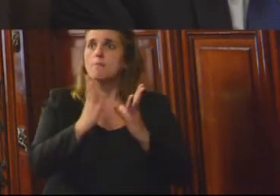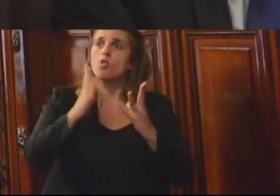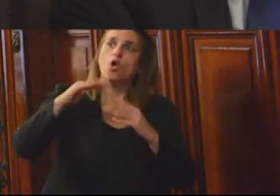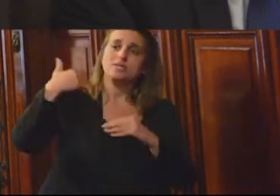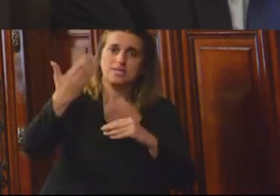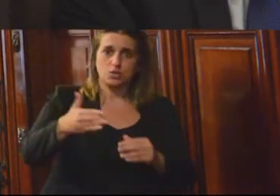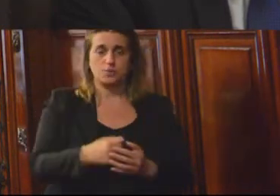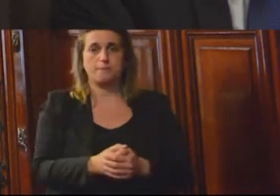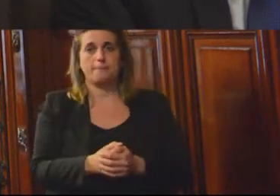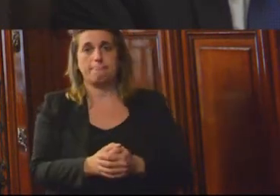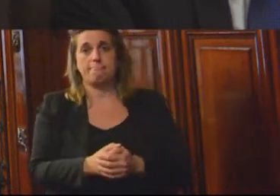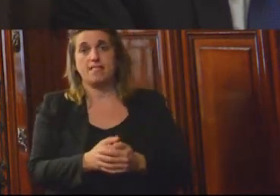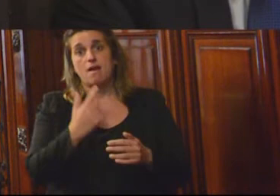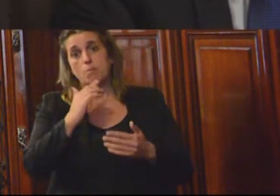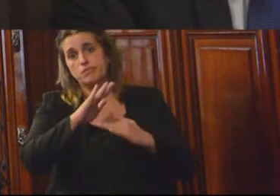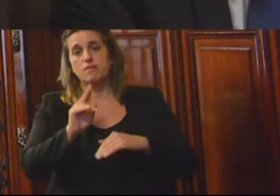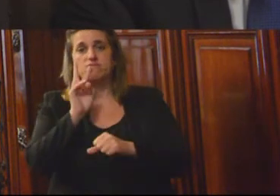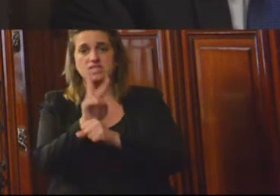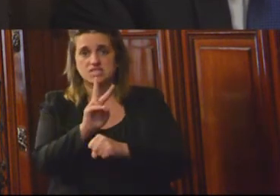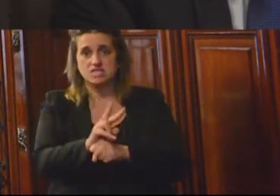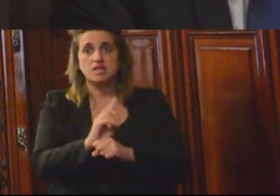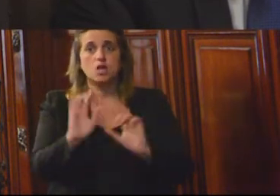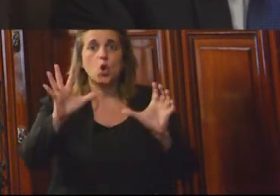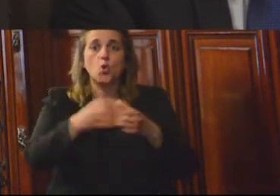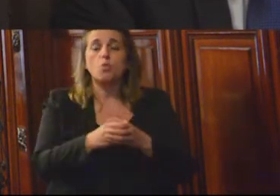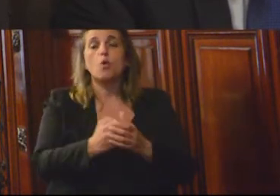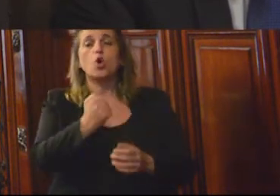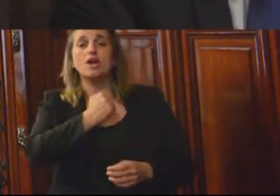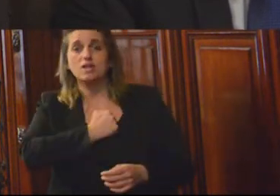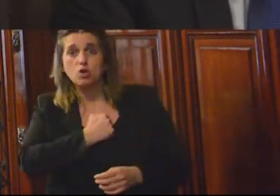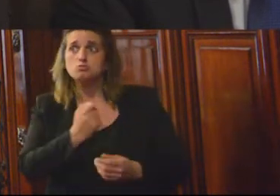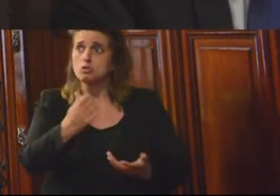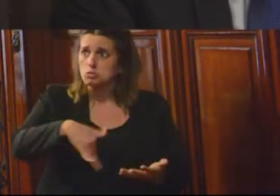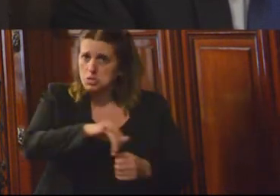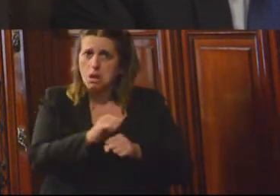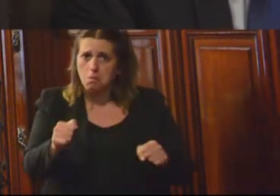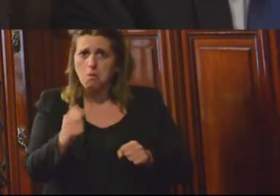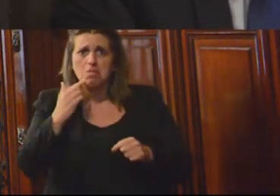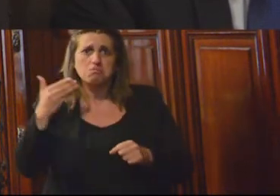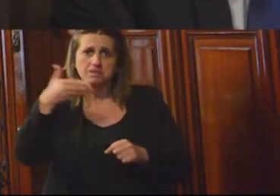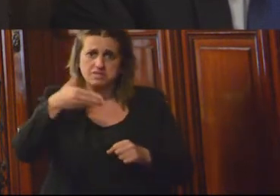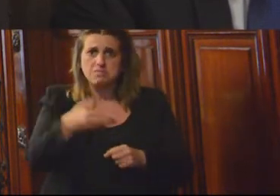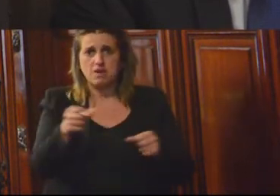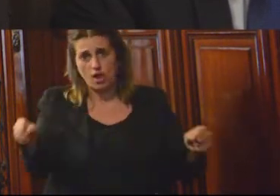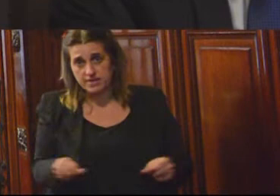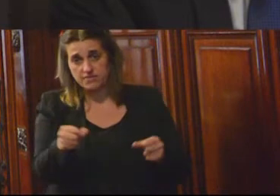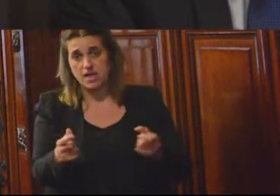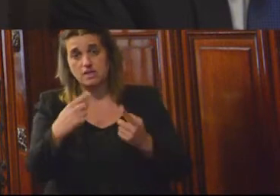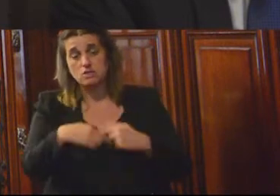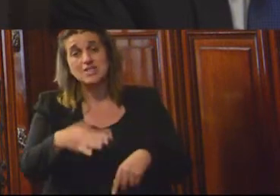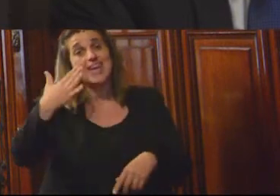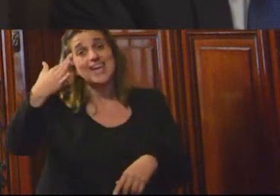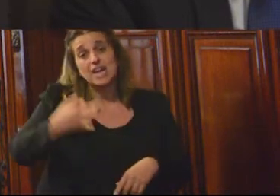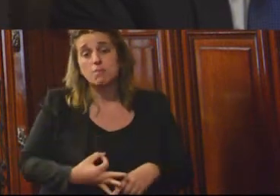las políticas de visita se amplían y los grupos externos, religiosos y sociales son bienvenidos para desarrollar este tipo de actividades. En definitiva, creemos que la